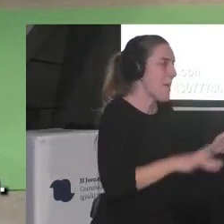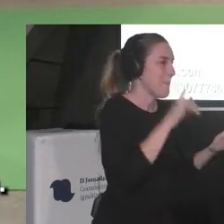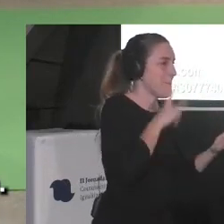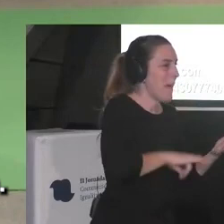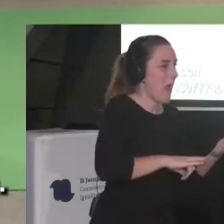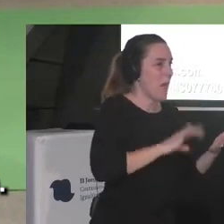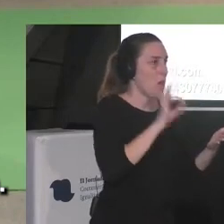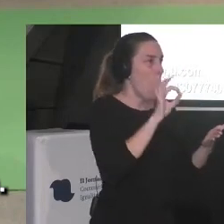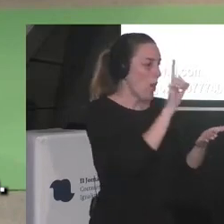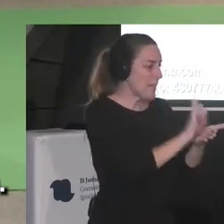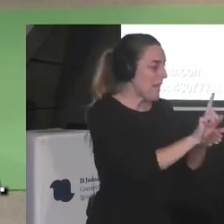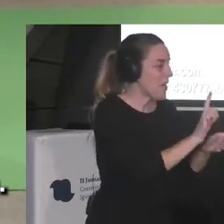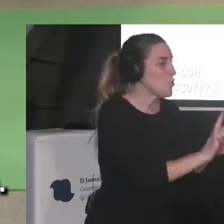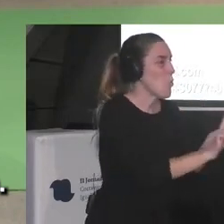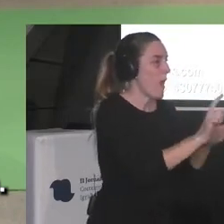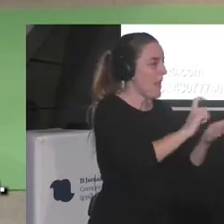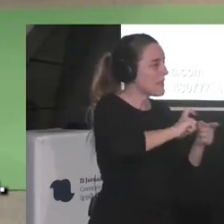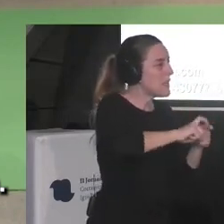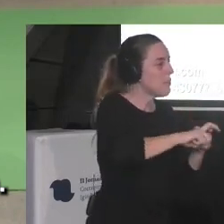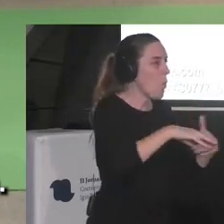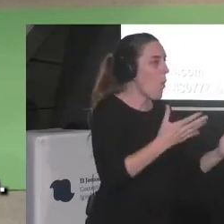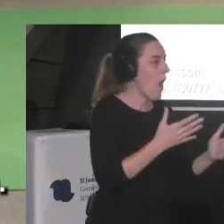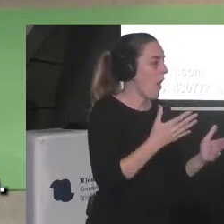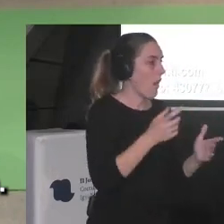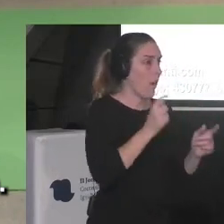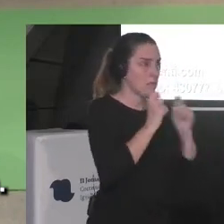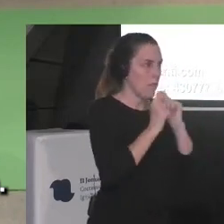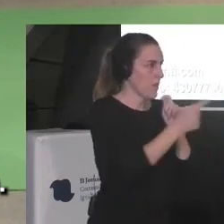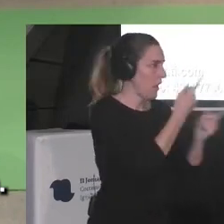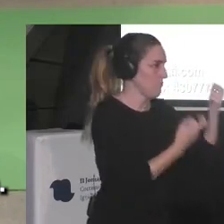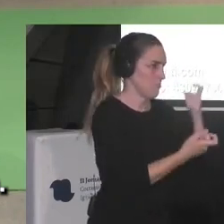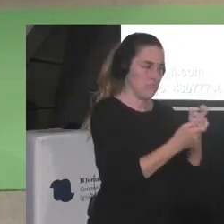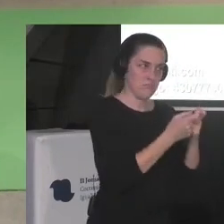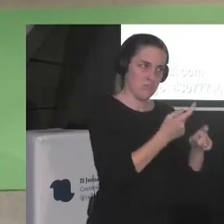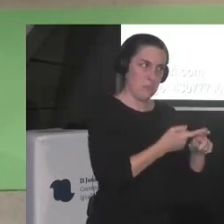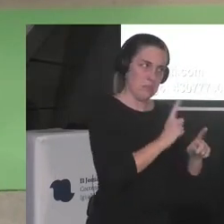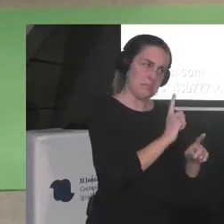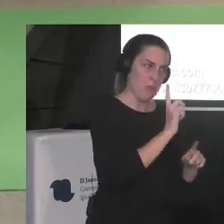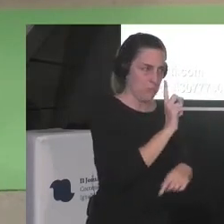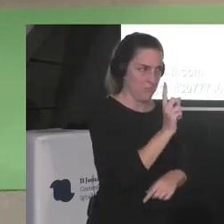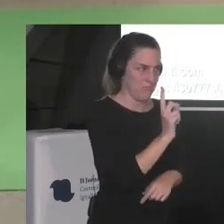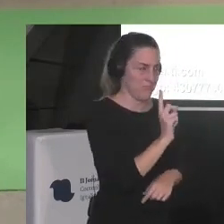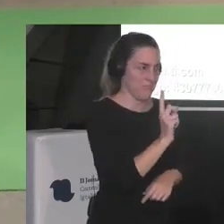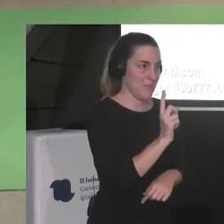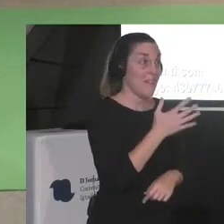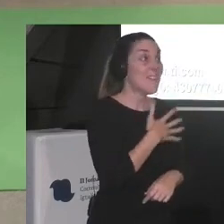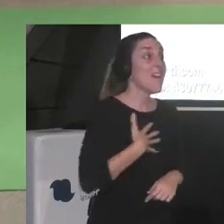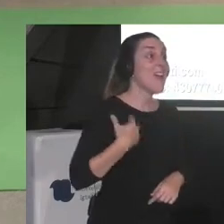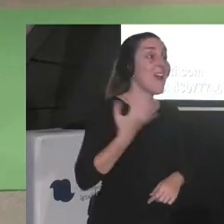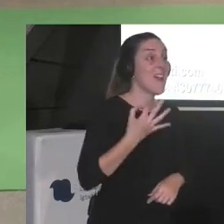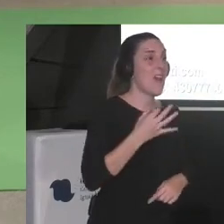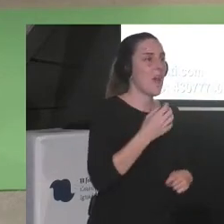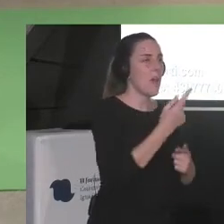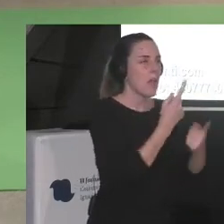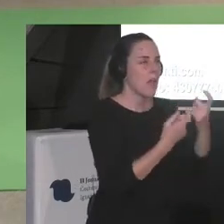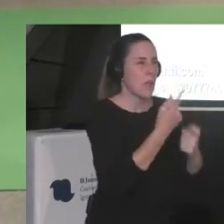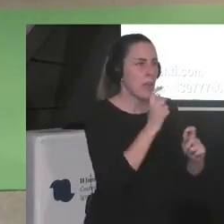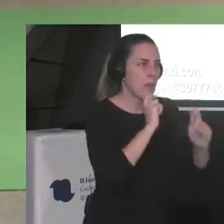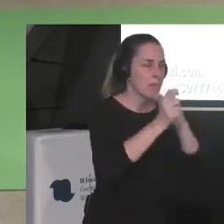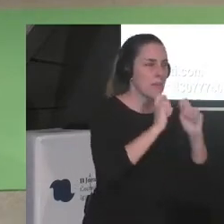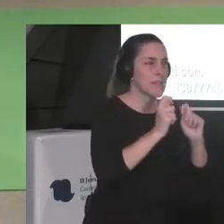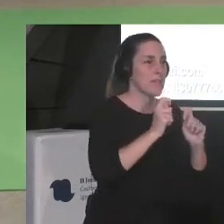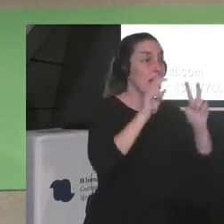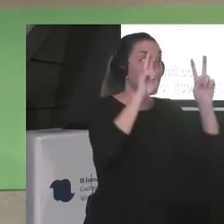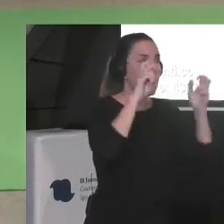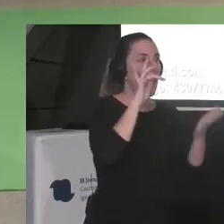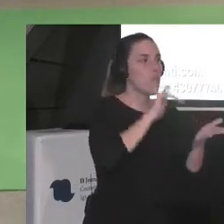la literatura que hacemos ¿no? no nos preguntan por eso tampoco demasiado entonces lo que querían era entrevistarme para que dijera unas cuantas cosas sobre el